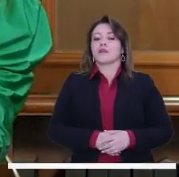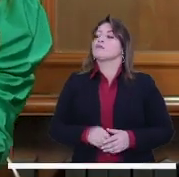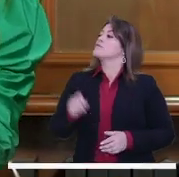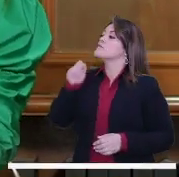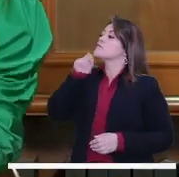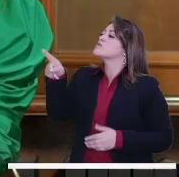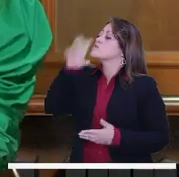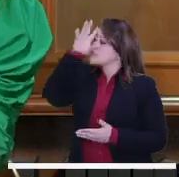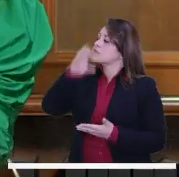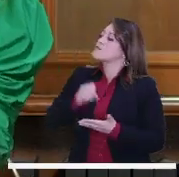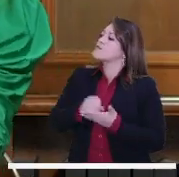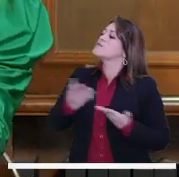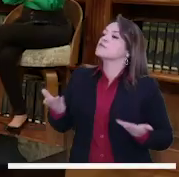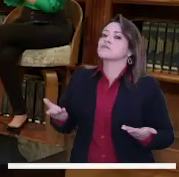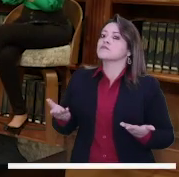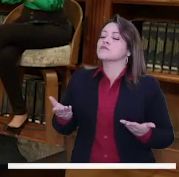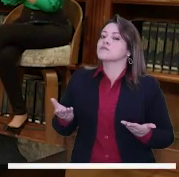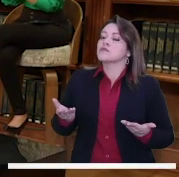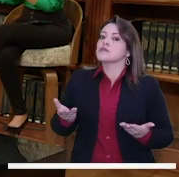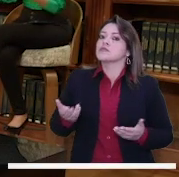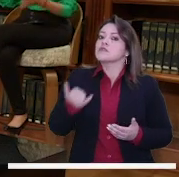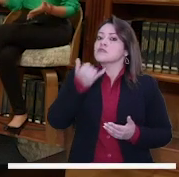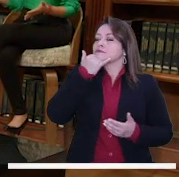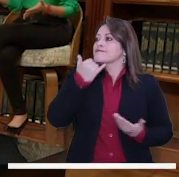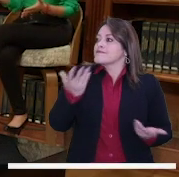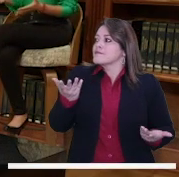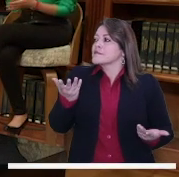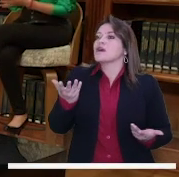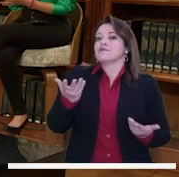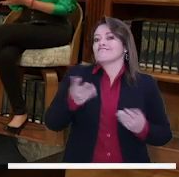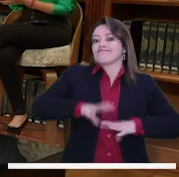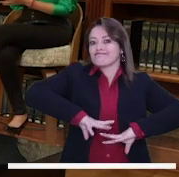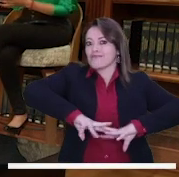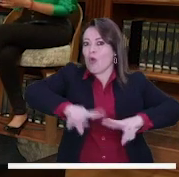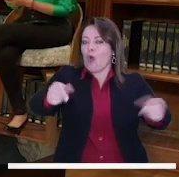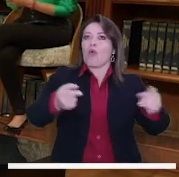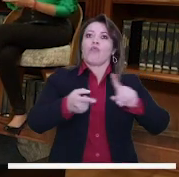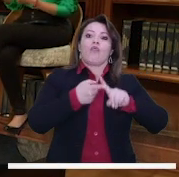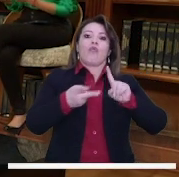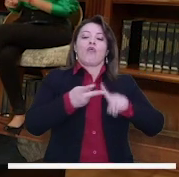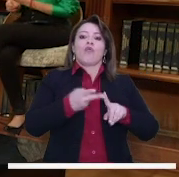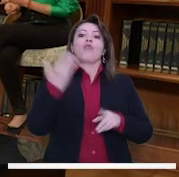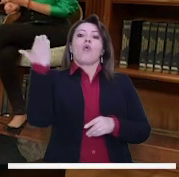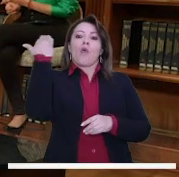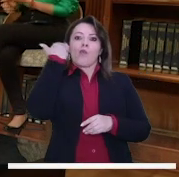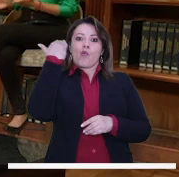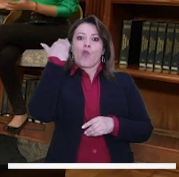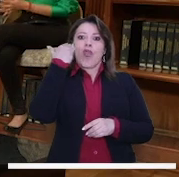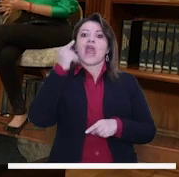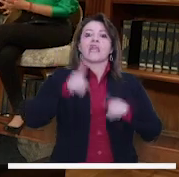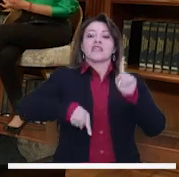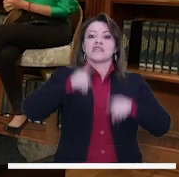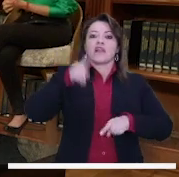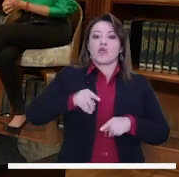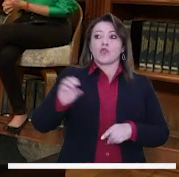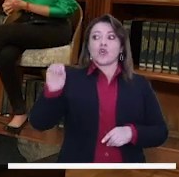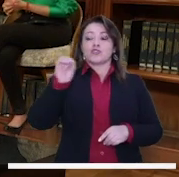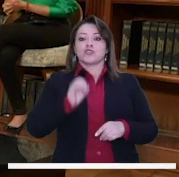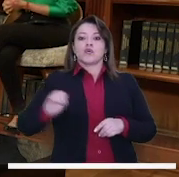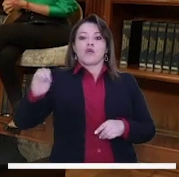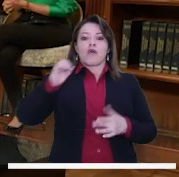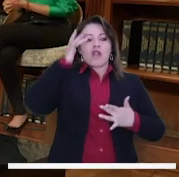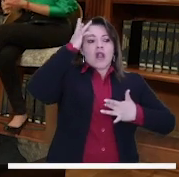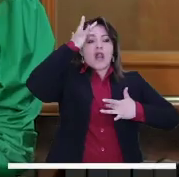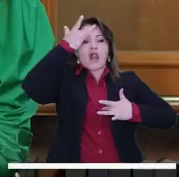la visión del concejal Oscar. Lo digo porque tocábamos ese tema de robos, de las mujeres que han tenido incluso agresiones sexuales